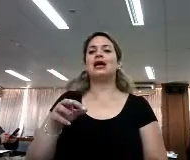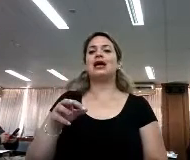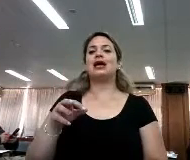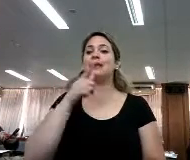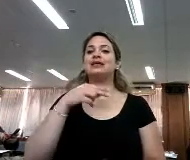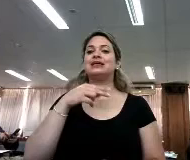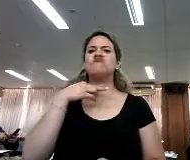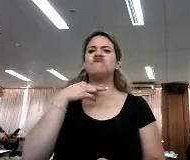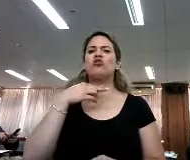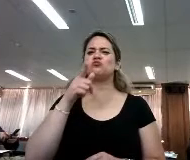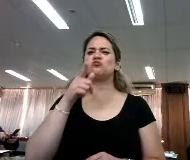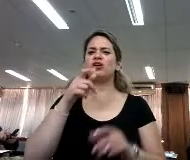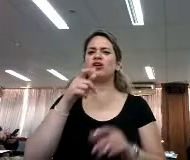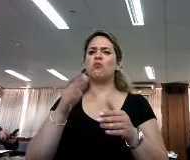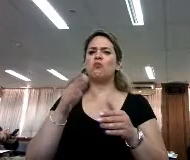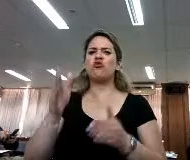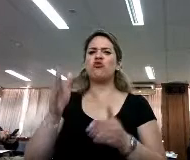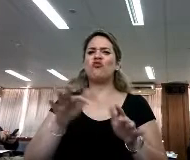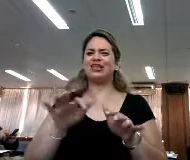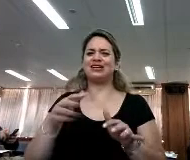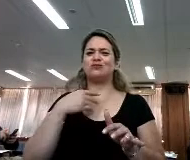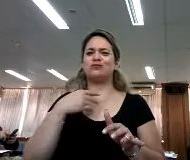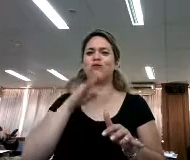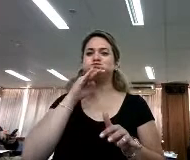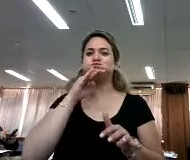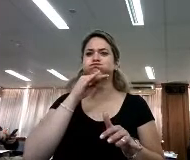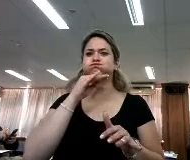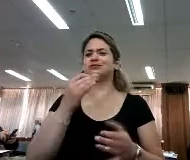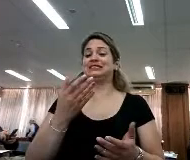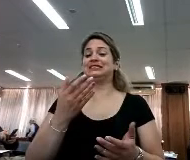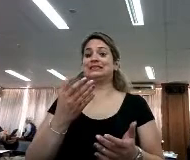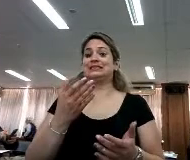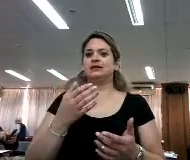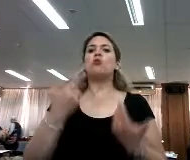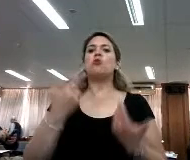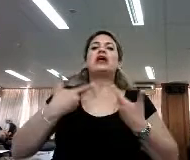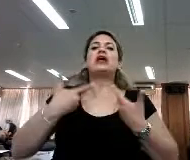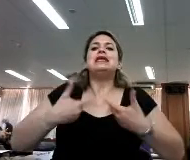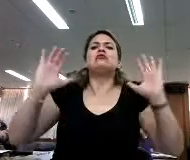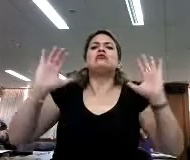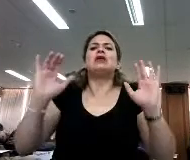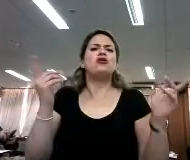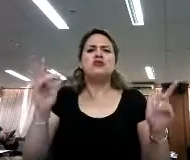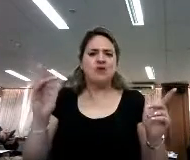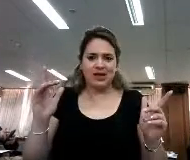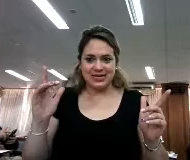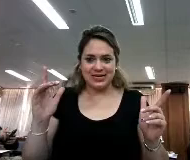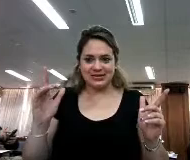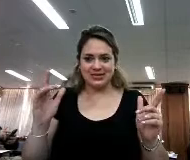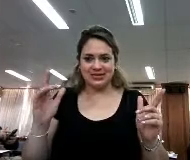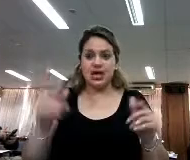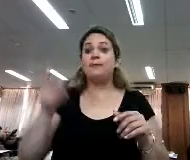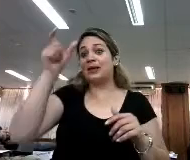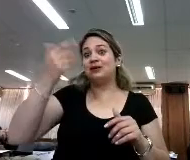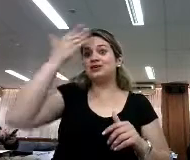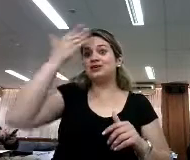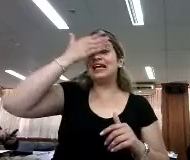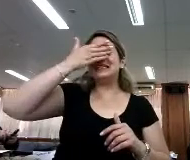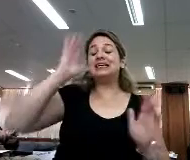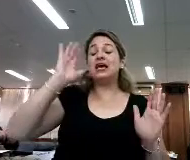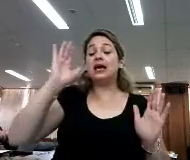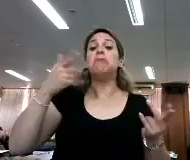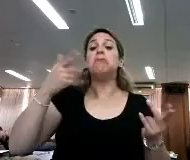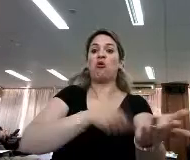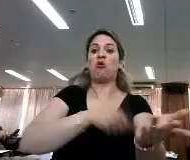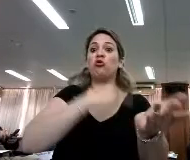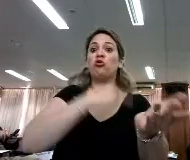si se quiere eso ya, digamos, quizás puede servir a alguien que no ve, pero el que ve no le gusta.